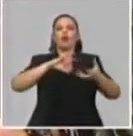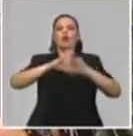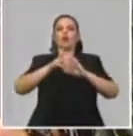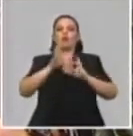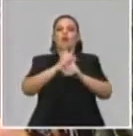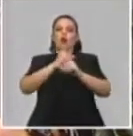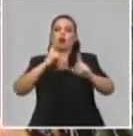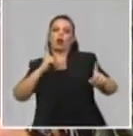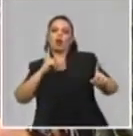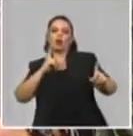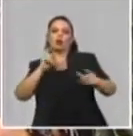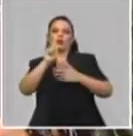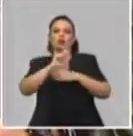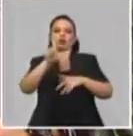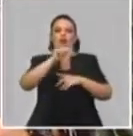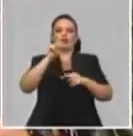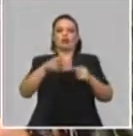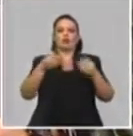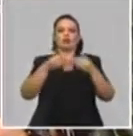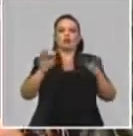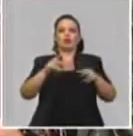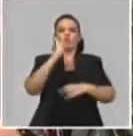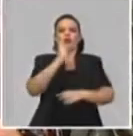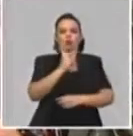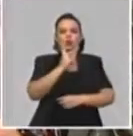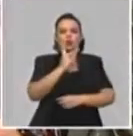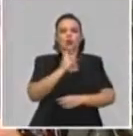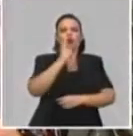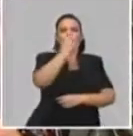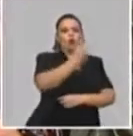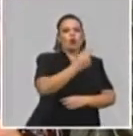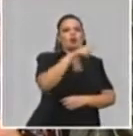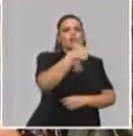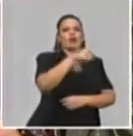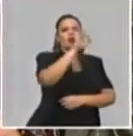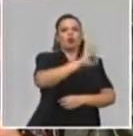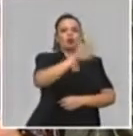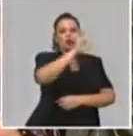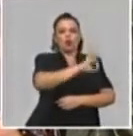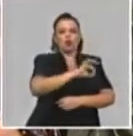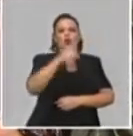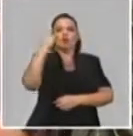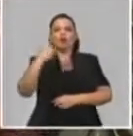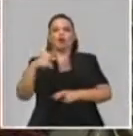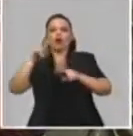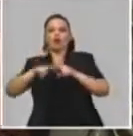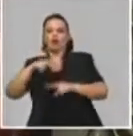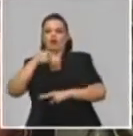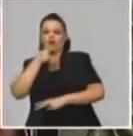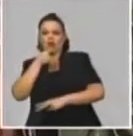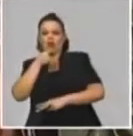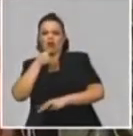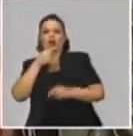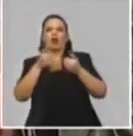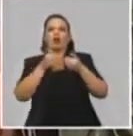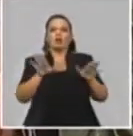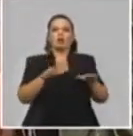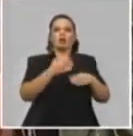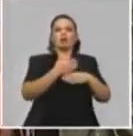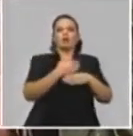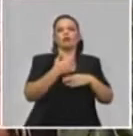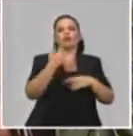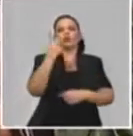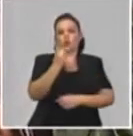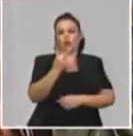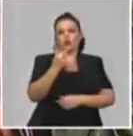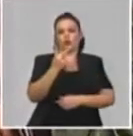Vamos a abrir dos nuevas tiendas en La Habana, es lo inmediato. Una del municipio de 10 de octubre y una del municipio de Habana Vieja. Igual como explicó Rosario,